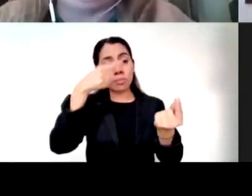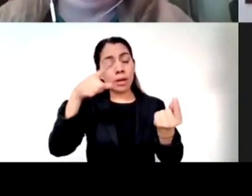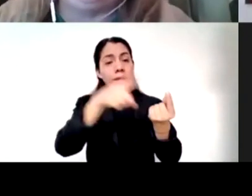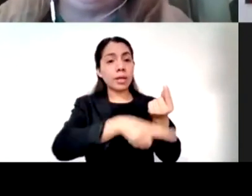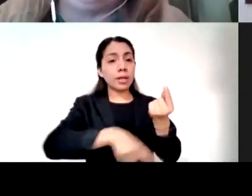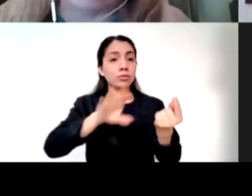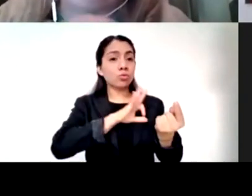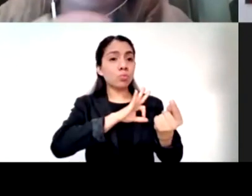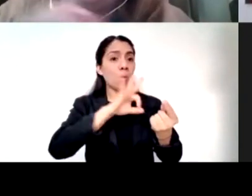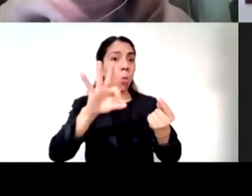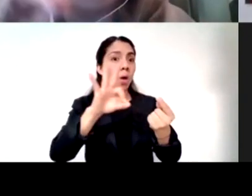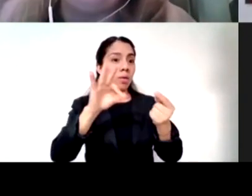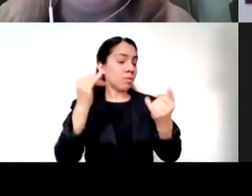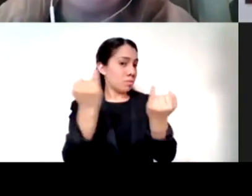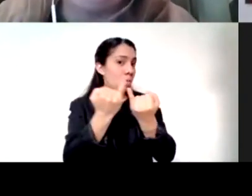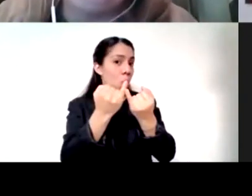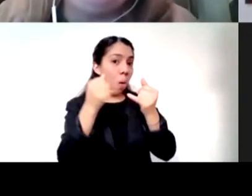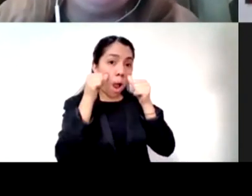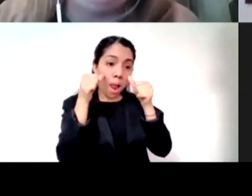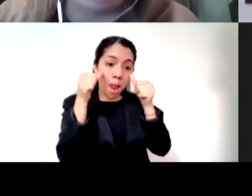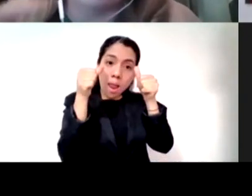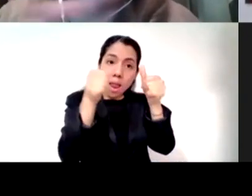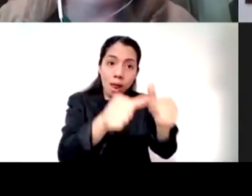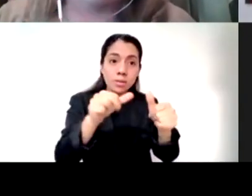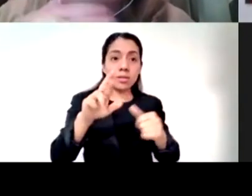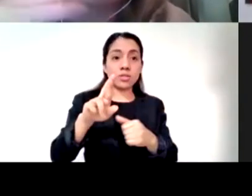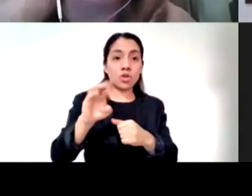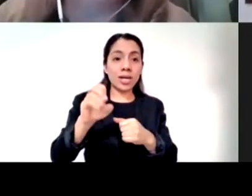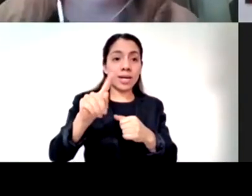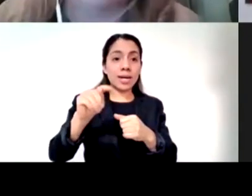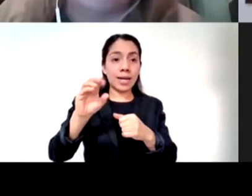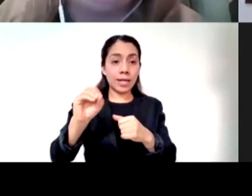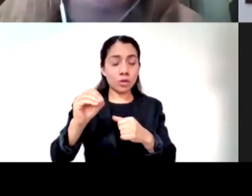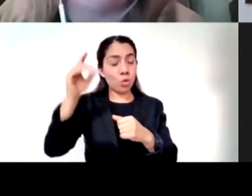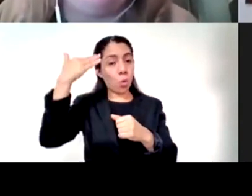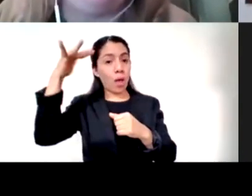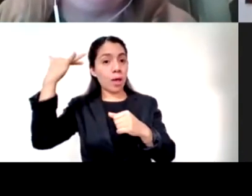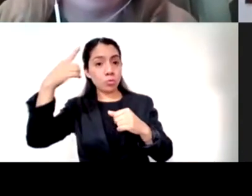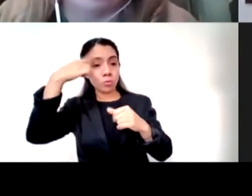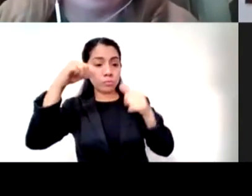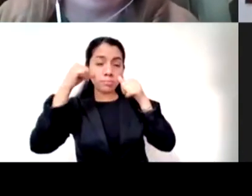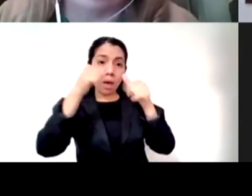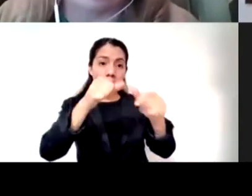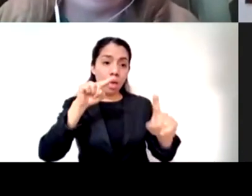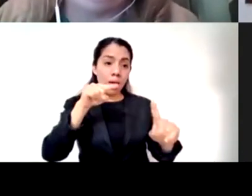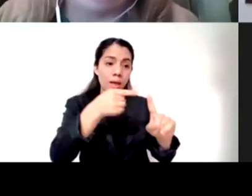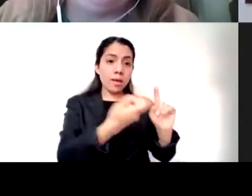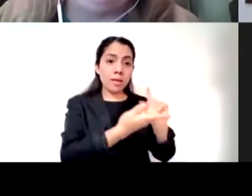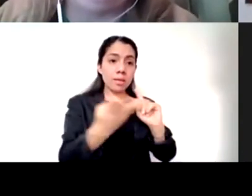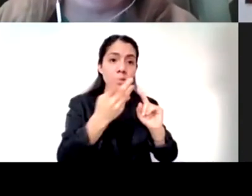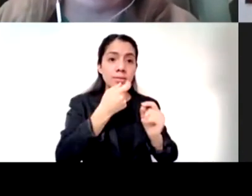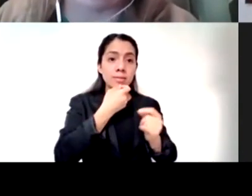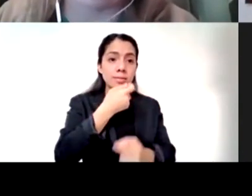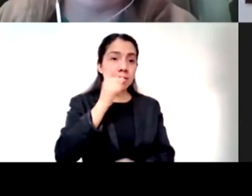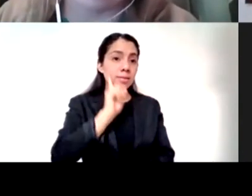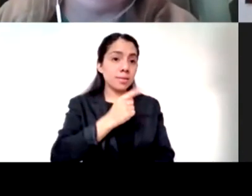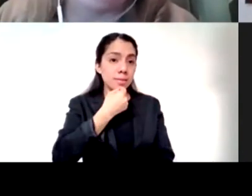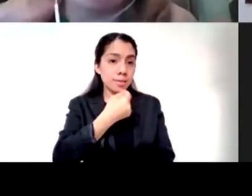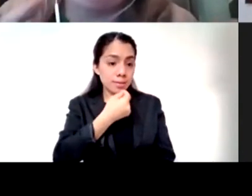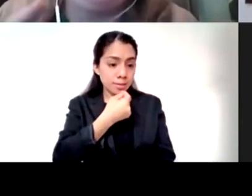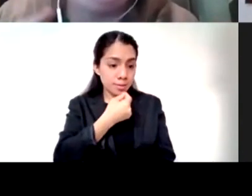planteamos y voy a compartir muy rápidamente entonces cómo lo estamos haciendo y lo primero lo